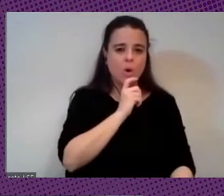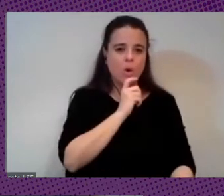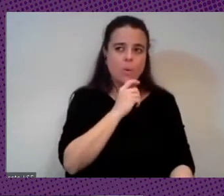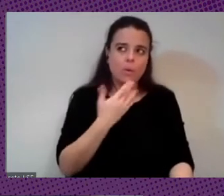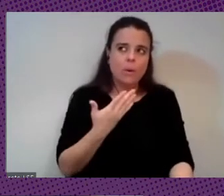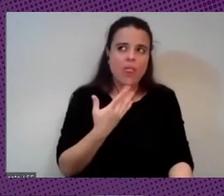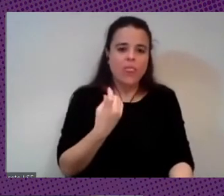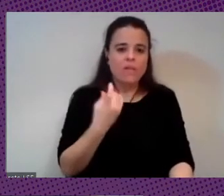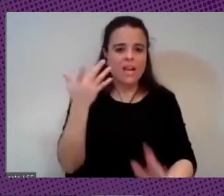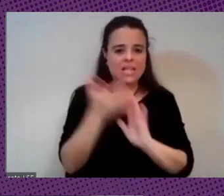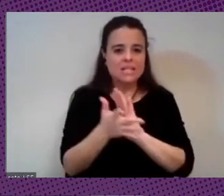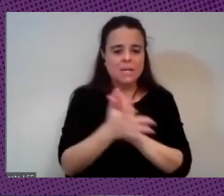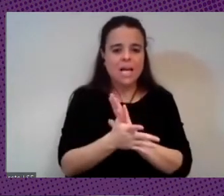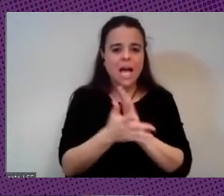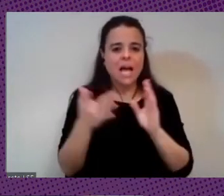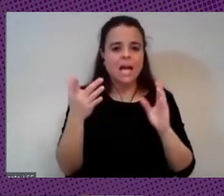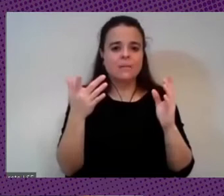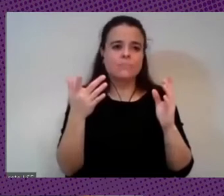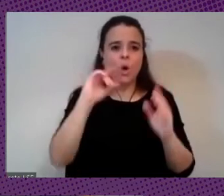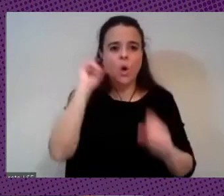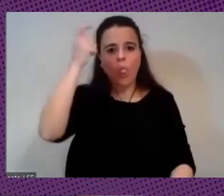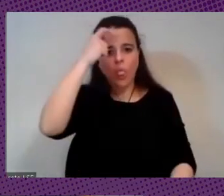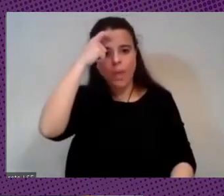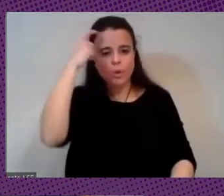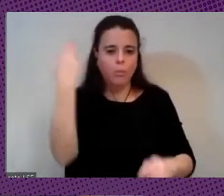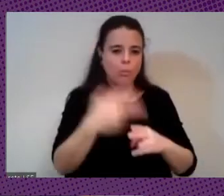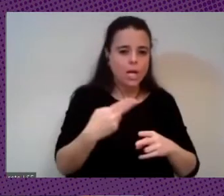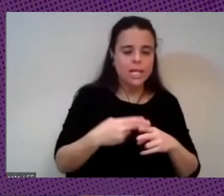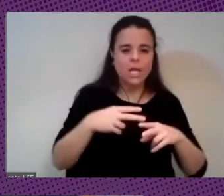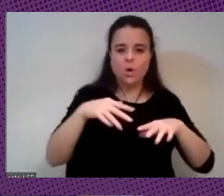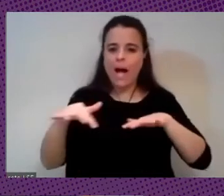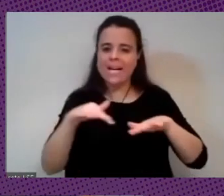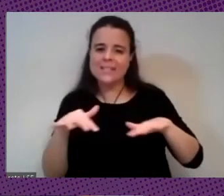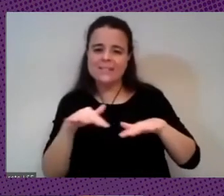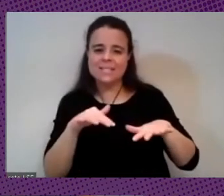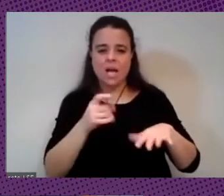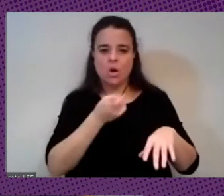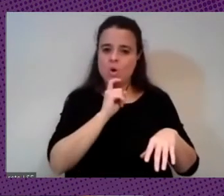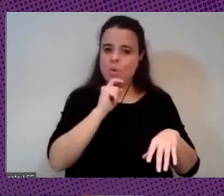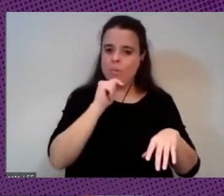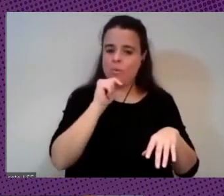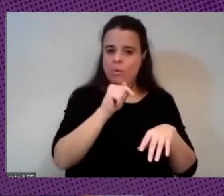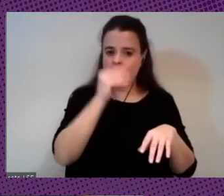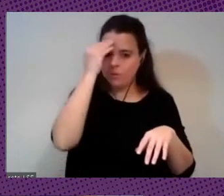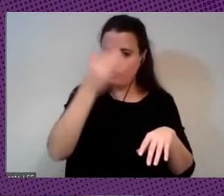significa en términos activistas realizar esa adopción de tecnologías libres ahí me parece que hay un